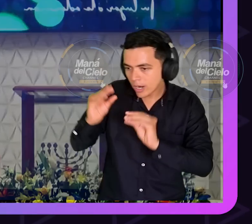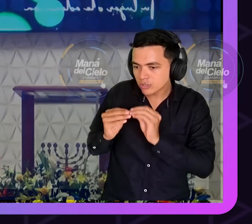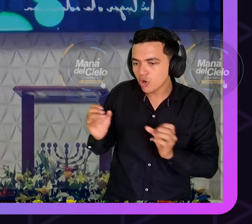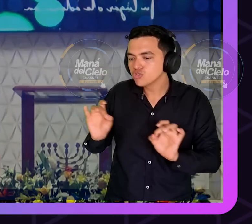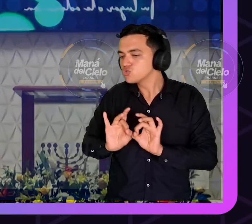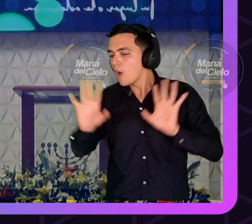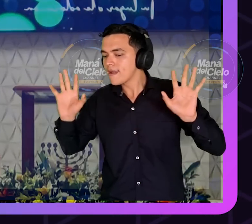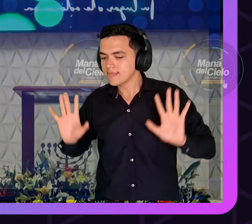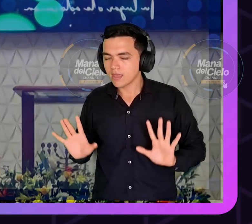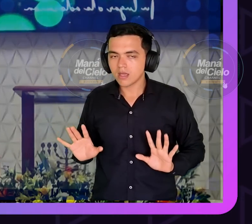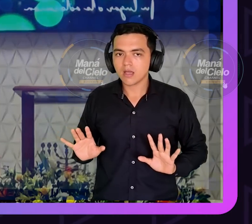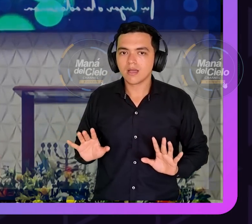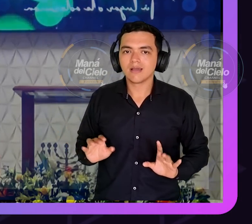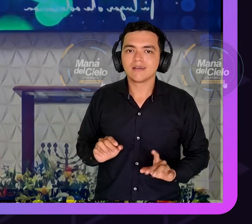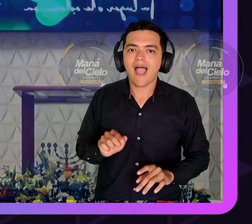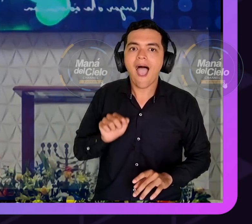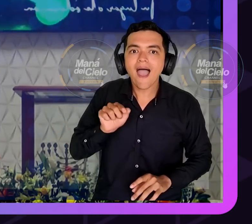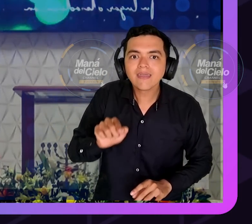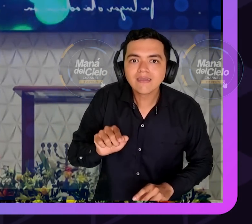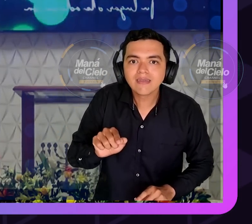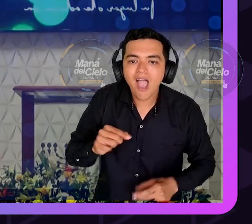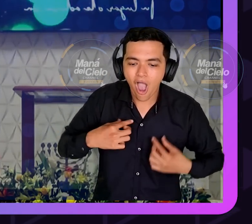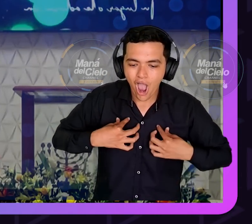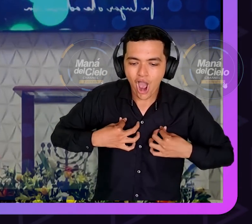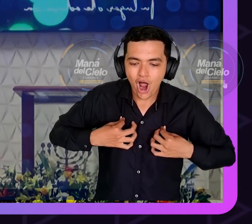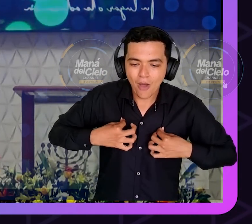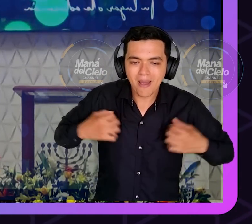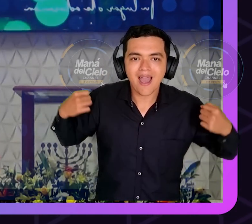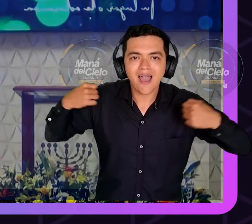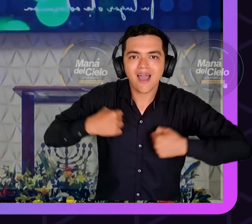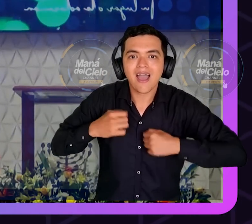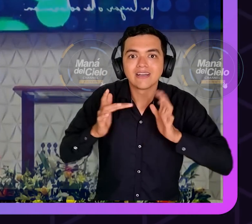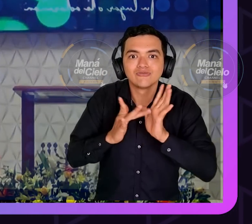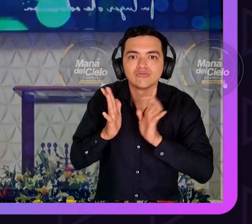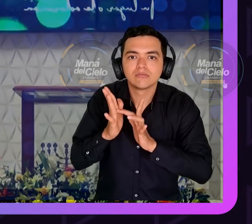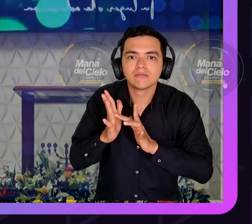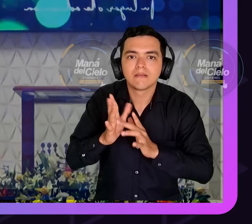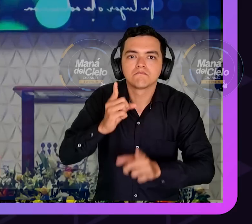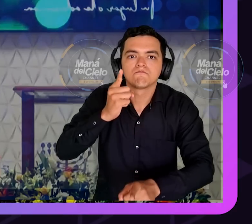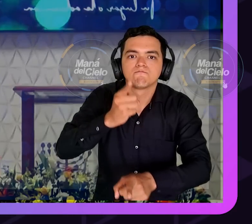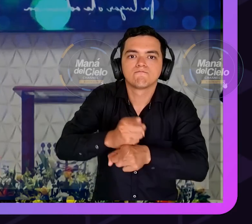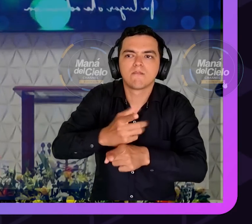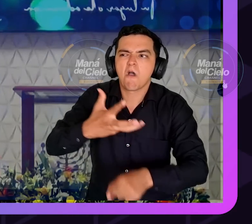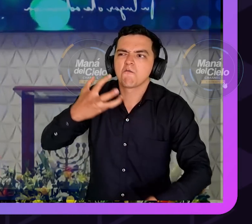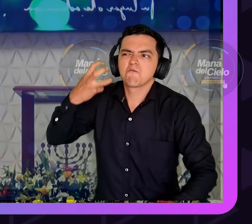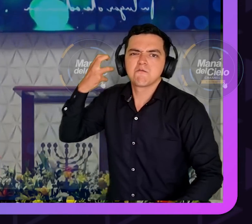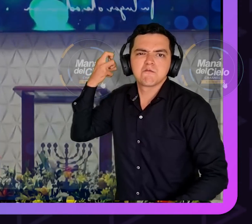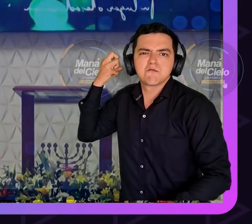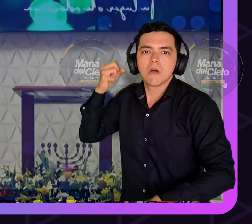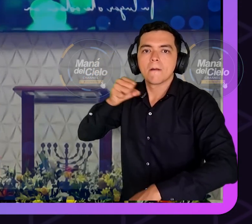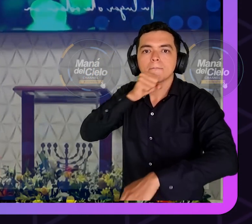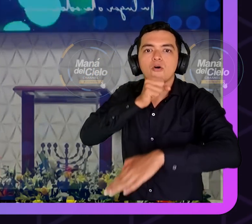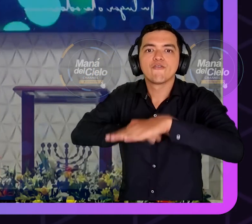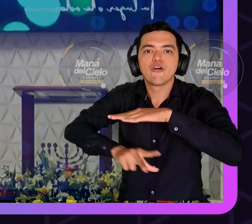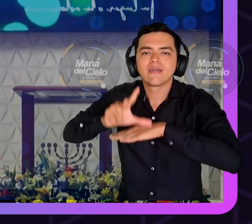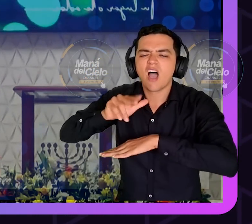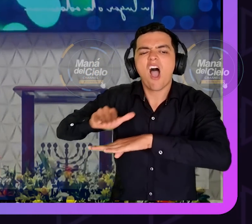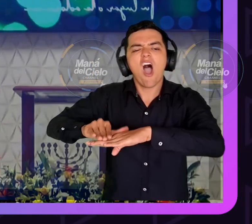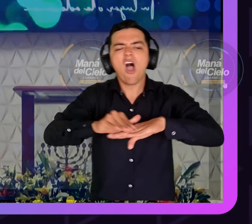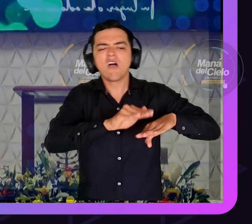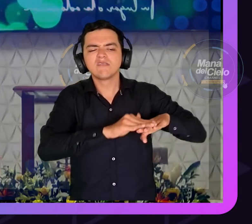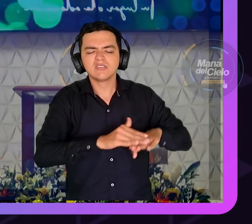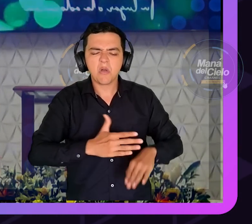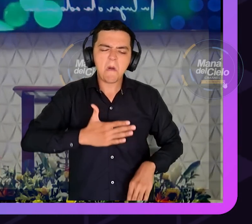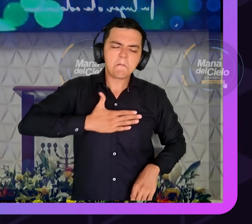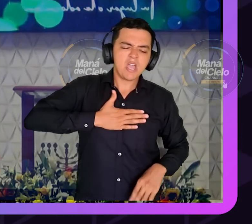un libro sagrado que es sagrado no es una invención ni es que somos empecinados fanáticos no es que la